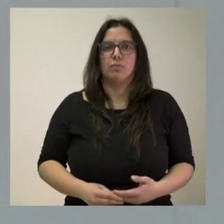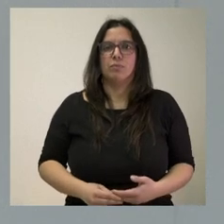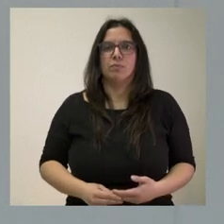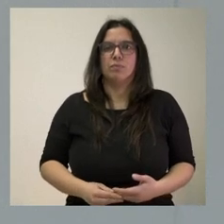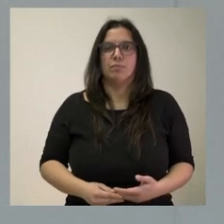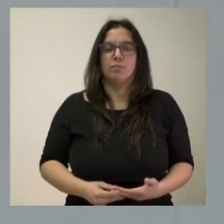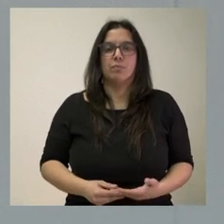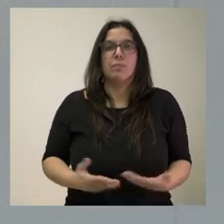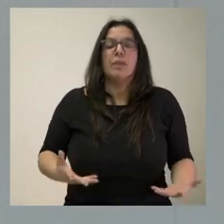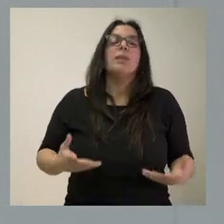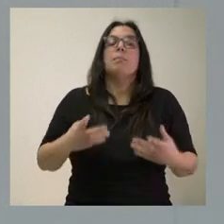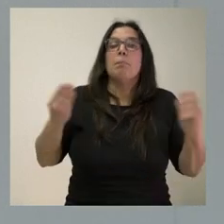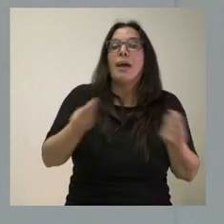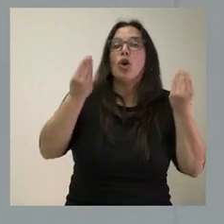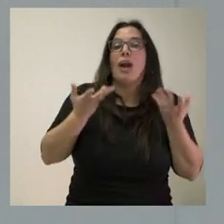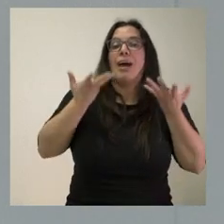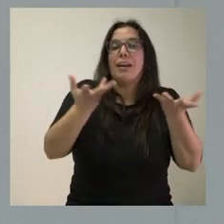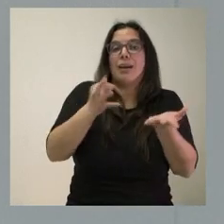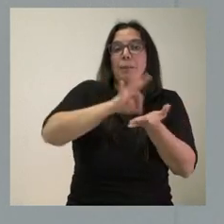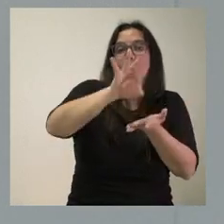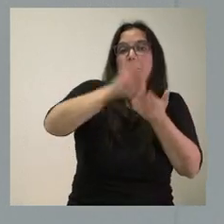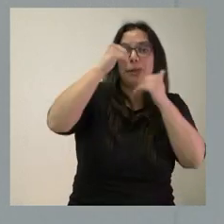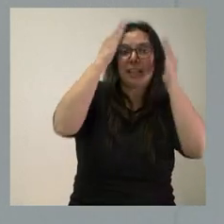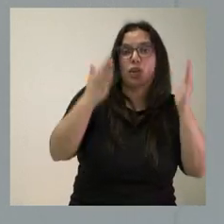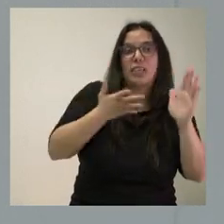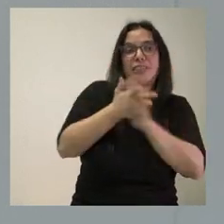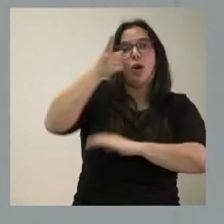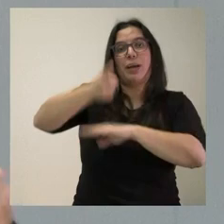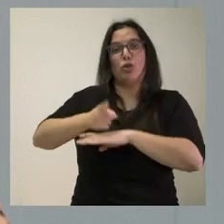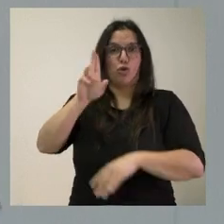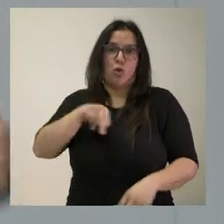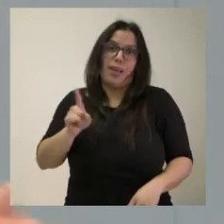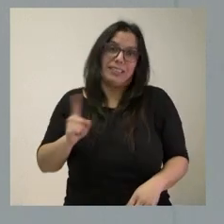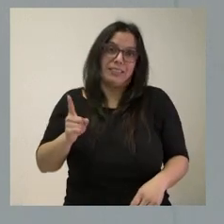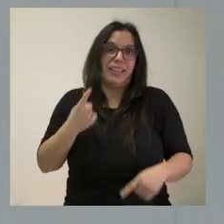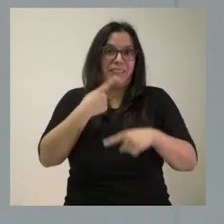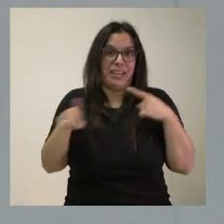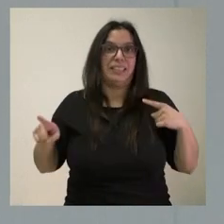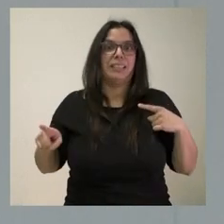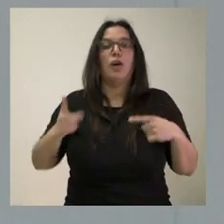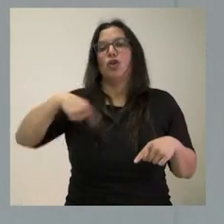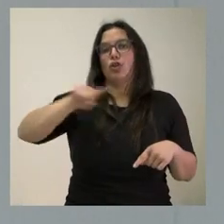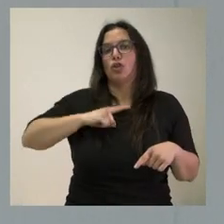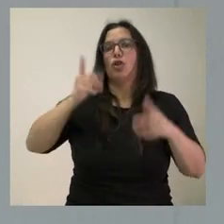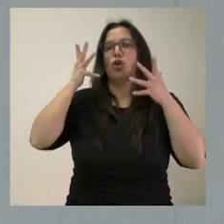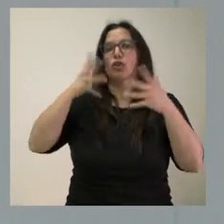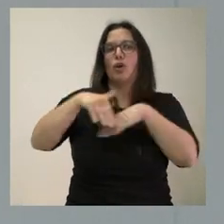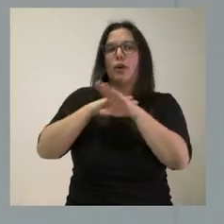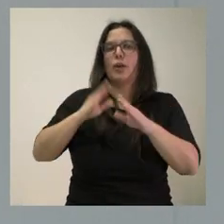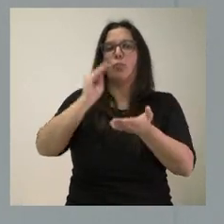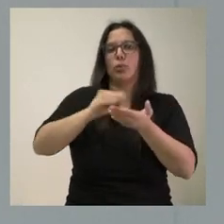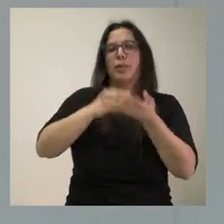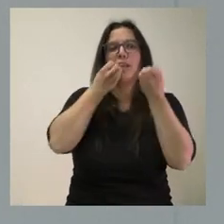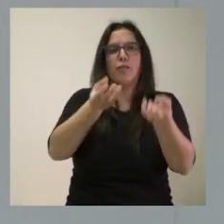Que mejoremos las prestaciones no significa que esas prestaciones sean obligatorias. Nosotros hemos informado en muchos consejos de gobierno de la